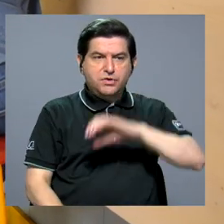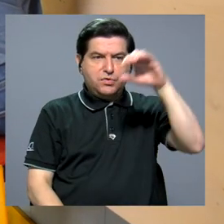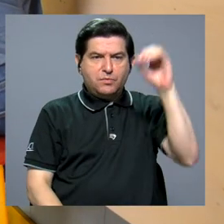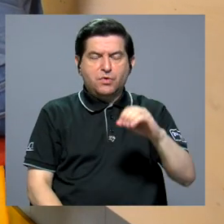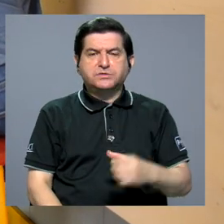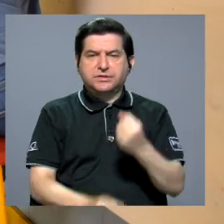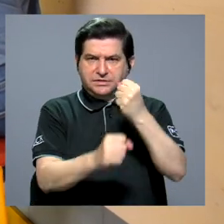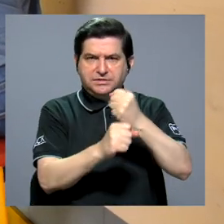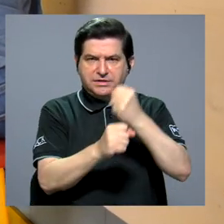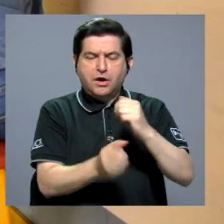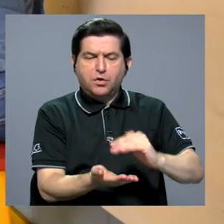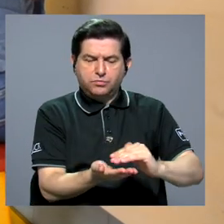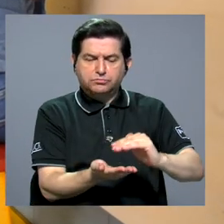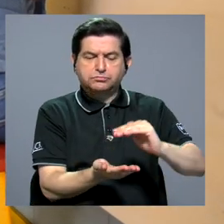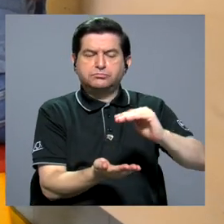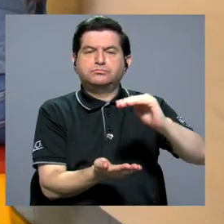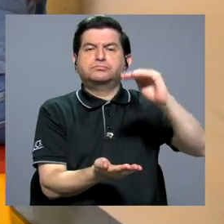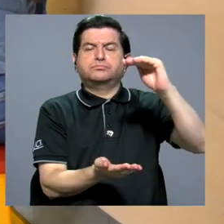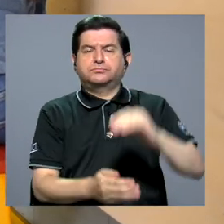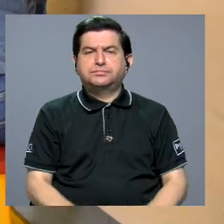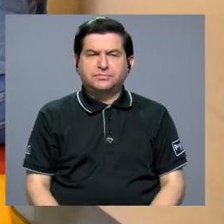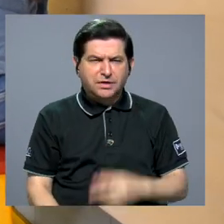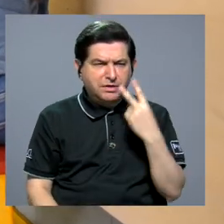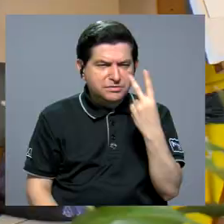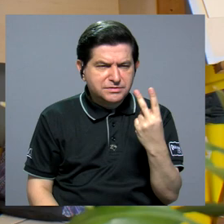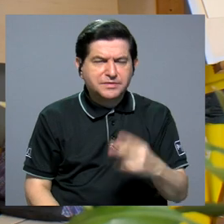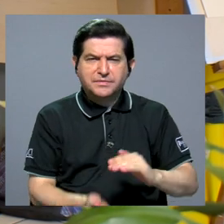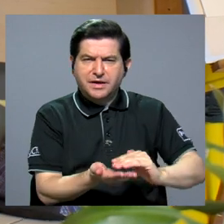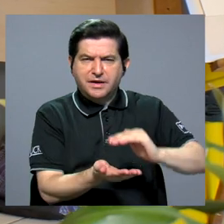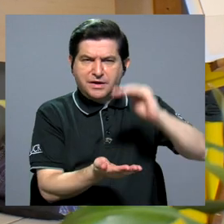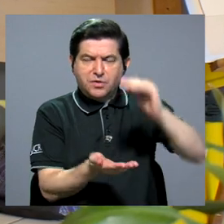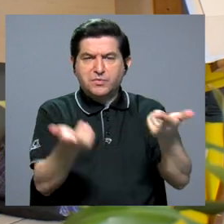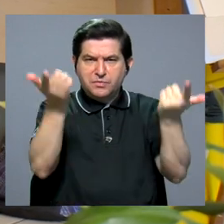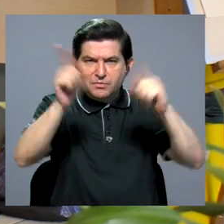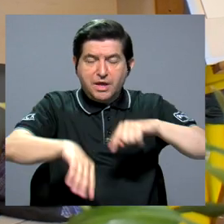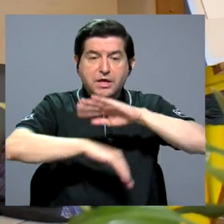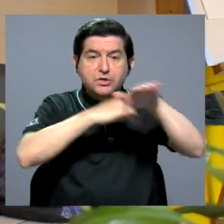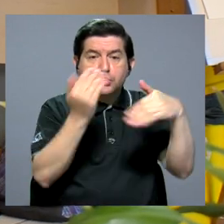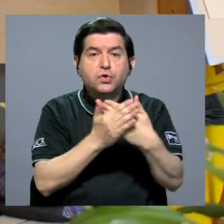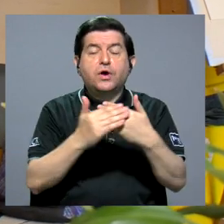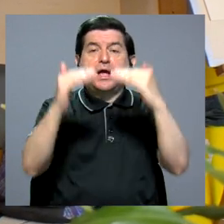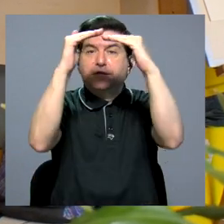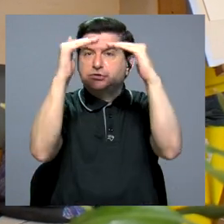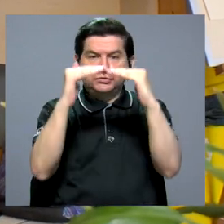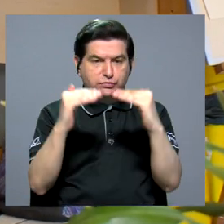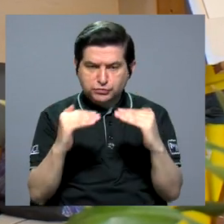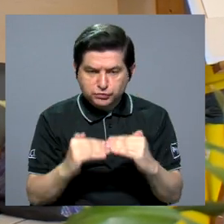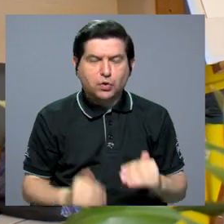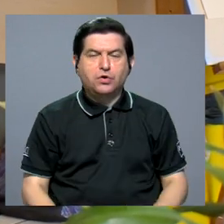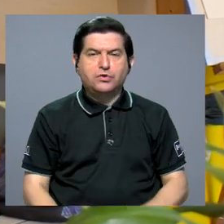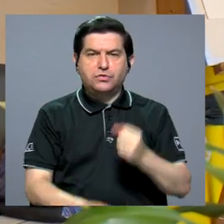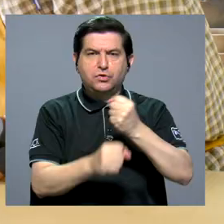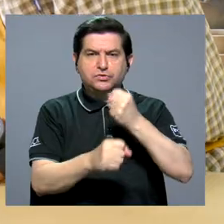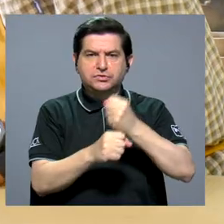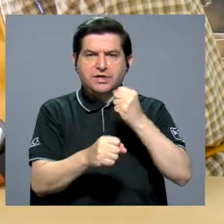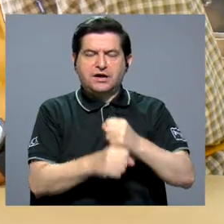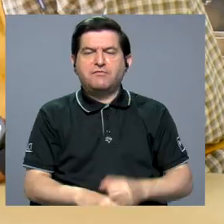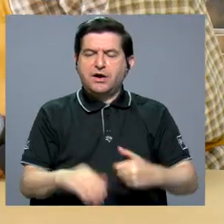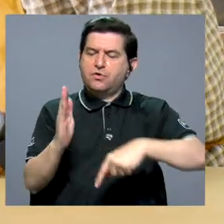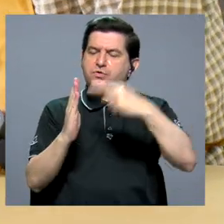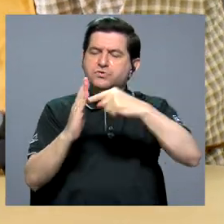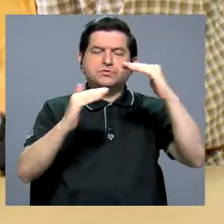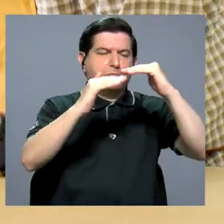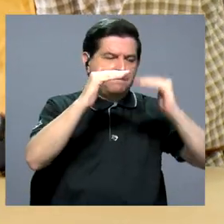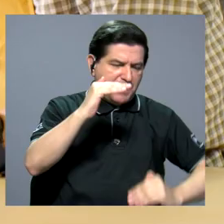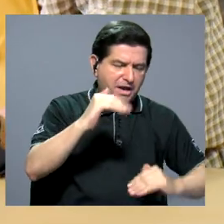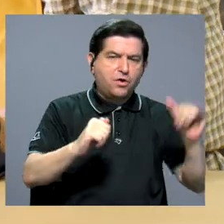las tasas de ocupación han aumentado y se ha visto que el incremento ha ocurrido en todos los niveles, tanto en los puestos de calificación